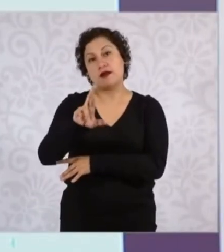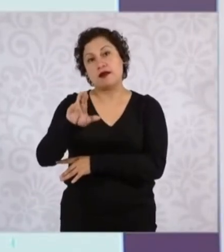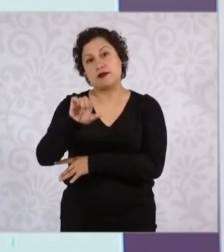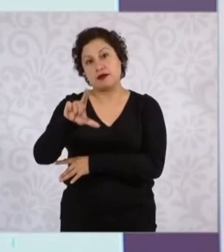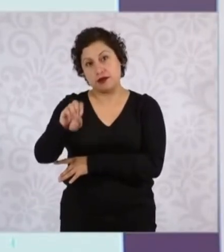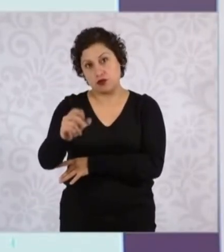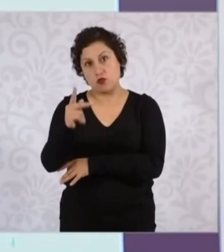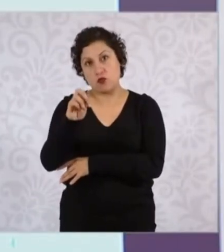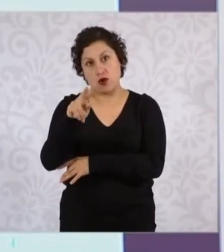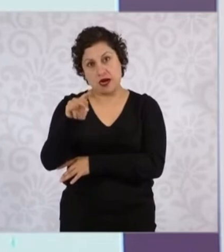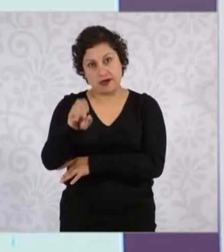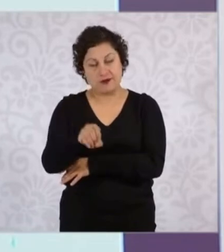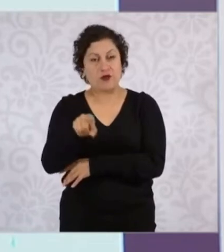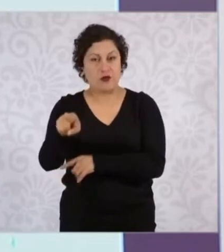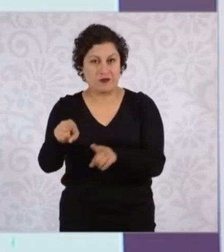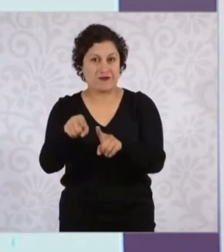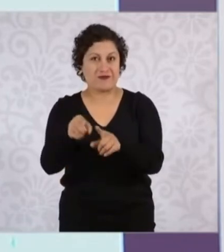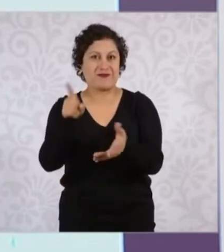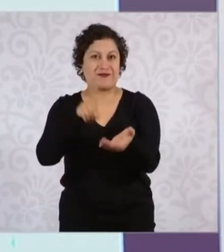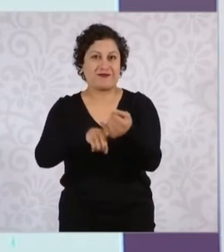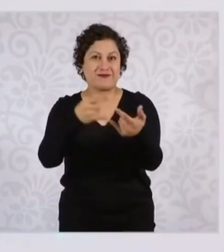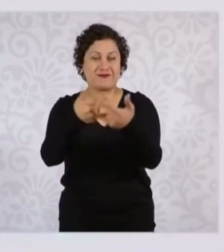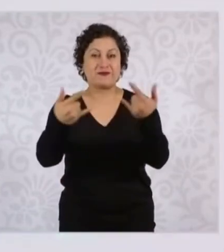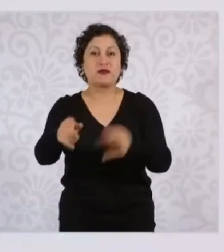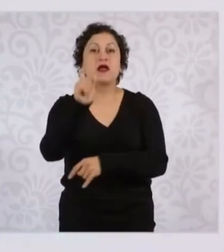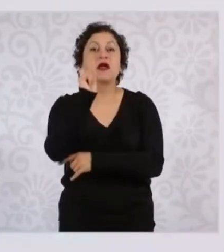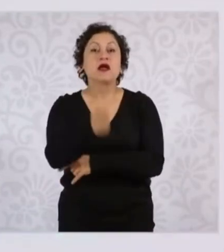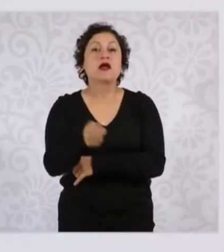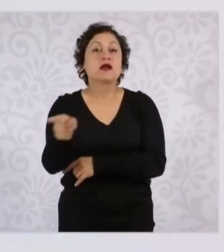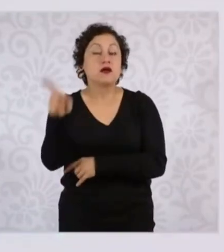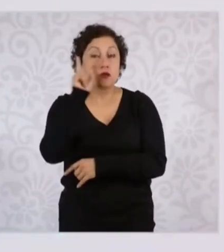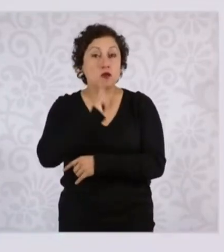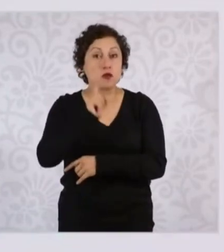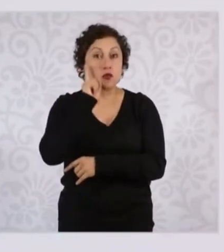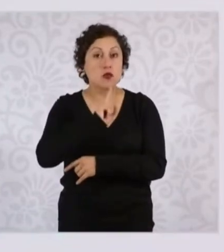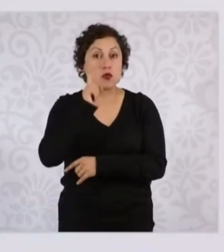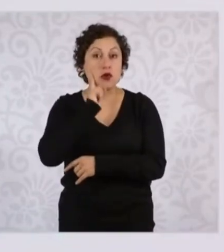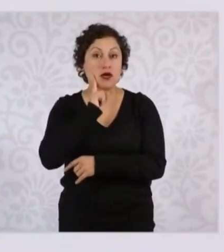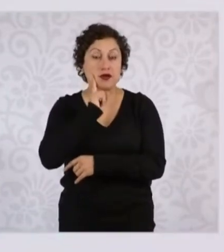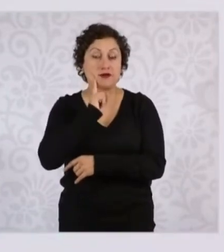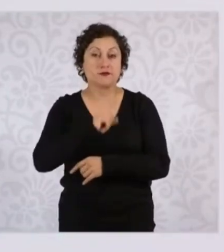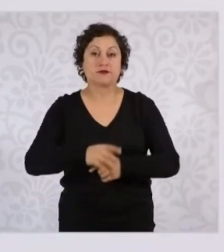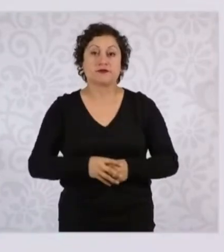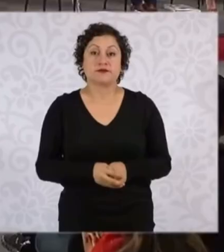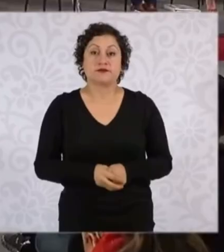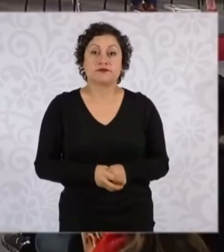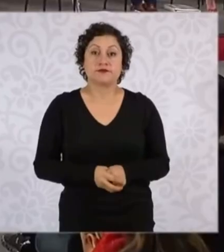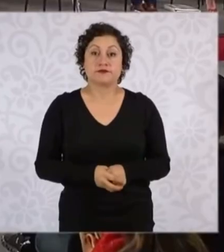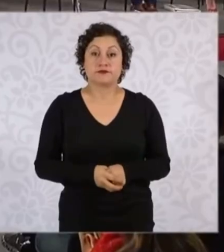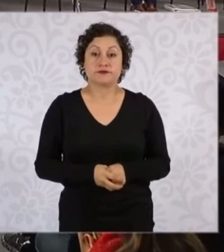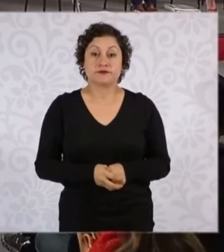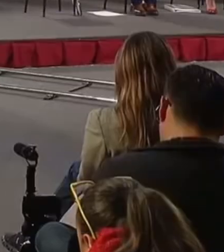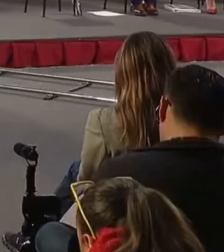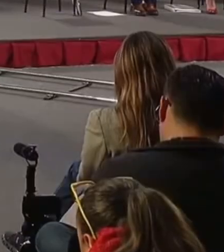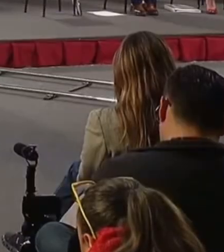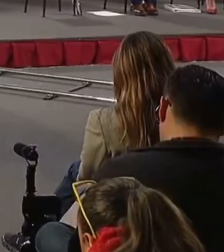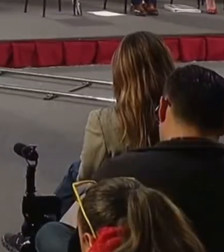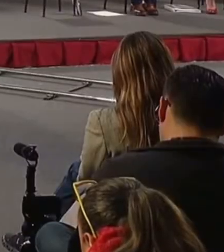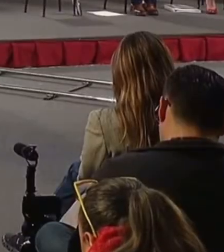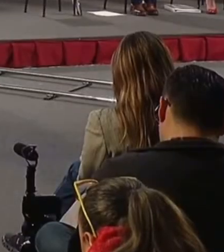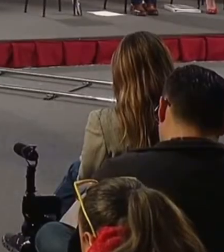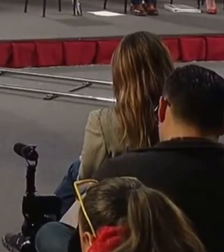quien además da el nombre de su su maestra